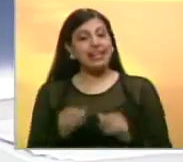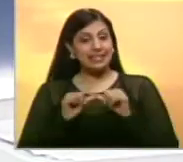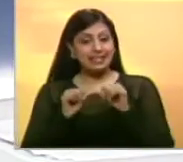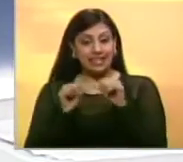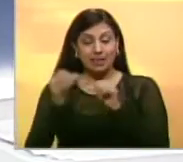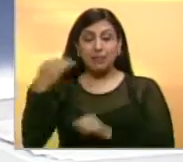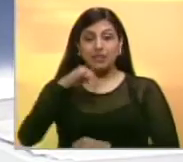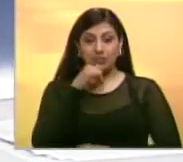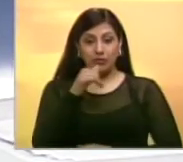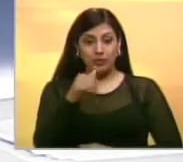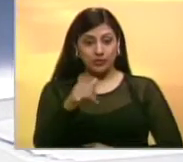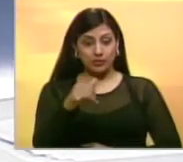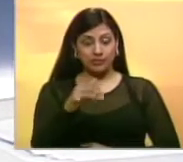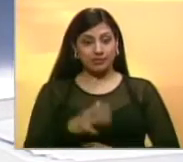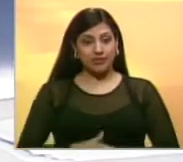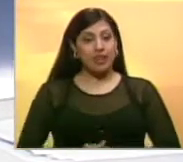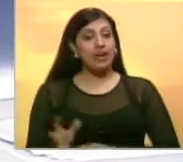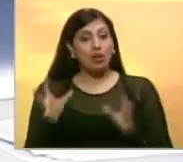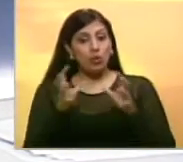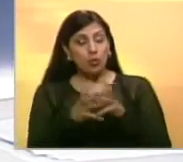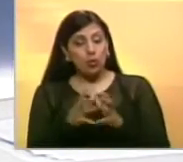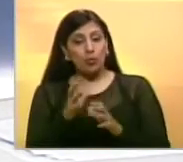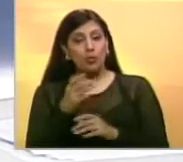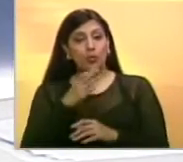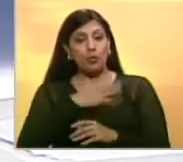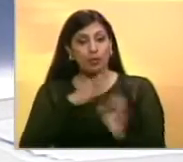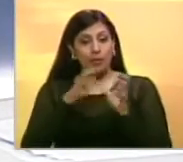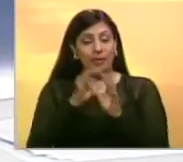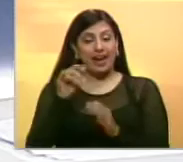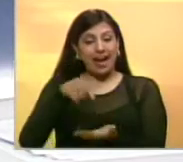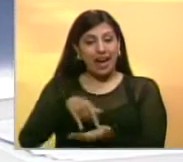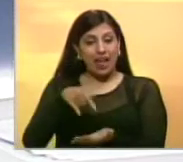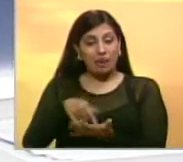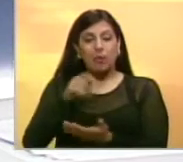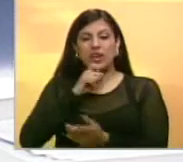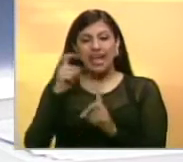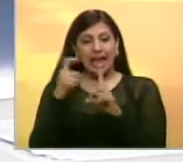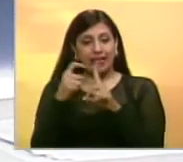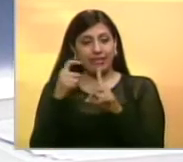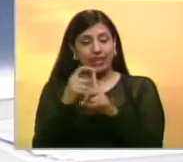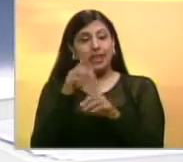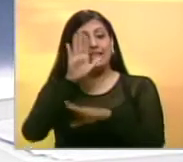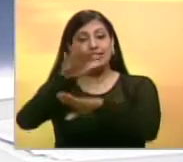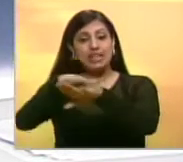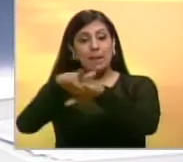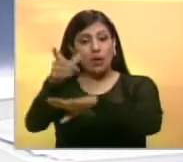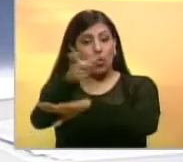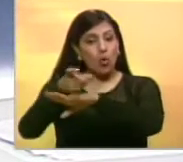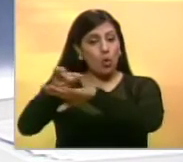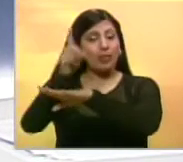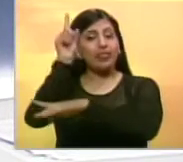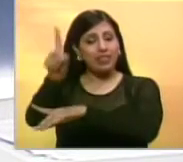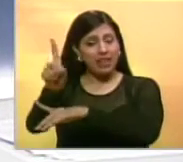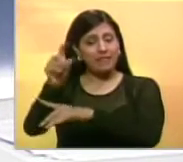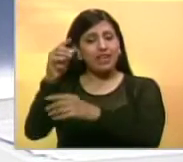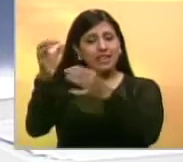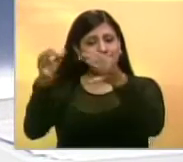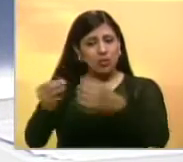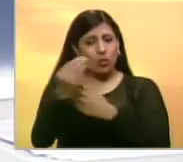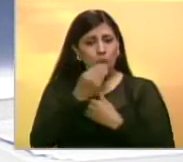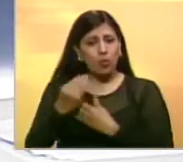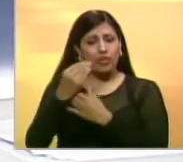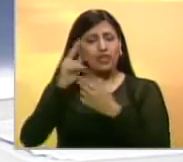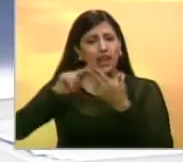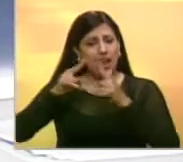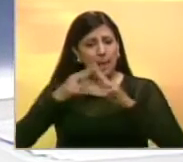Continuamos con más información. El Comité Ejecutivo Seccional Carabobo de Acción Democrática hizo un llamado al gobierno a garantizar la paz durante la